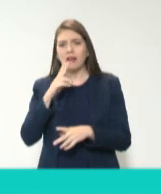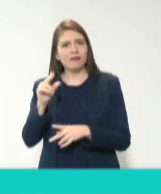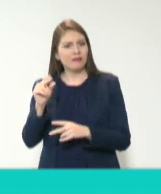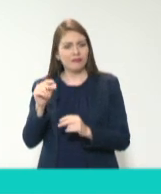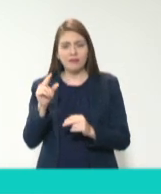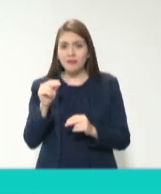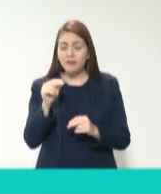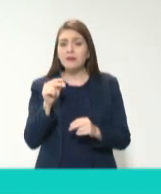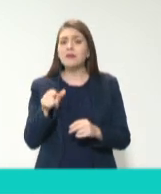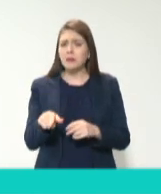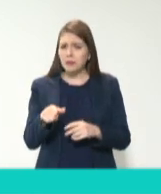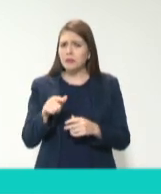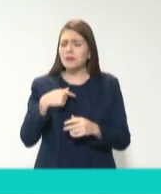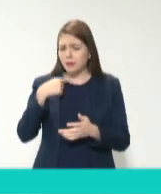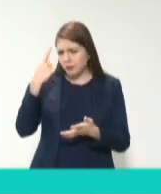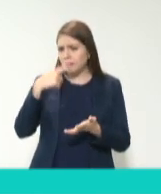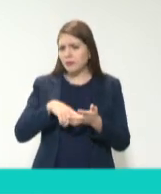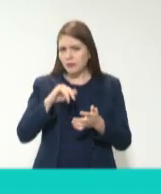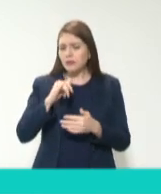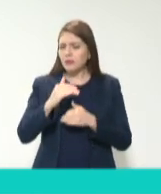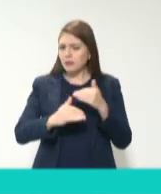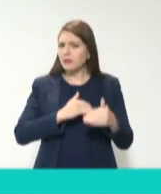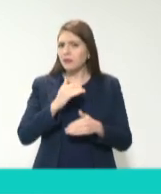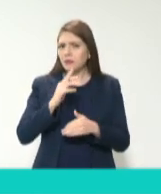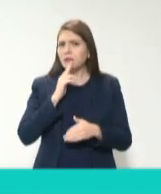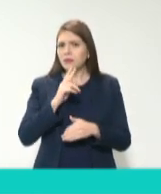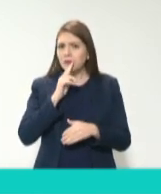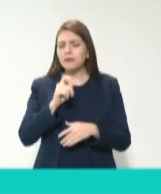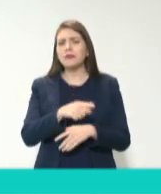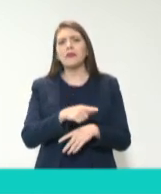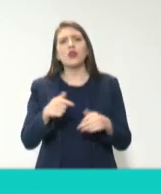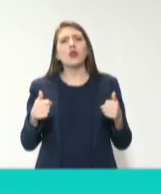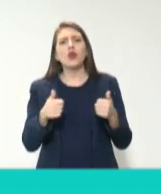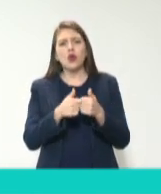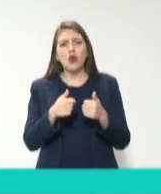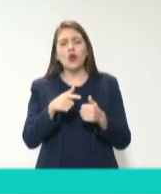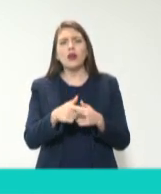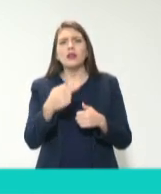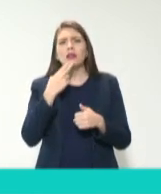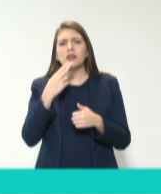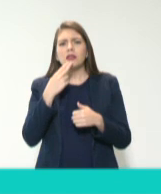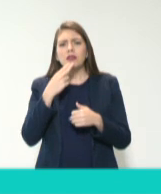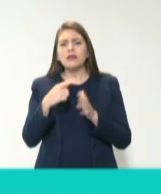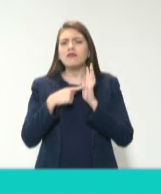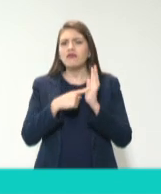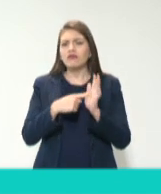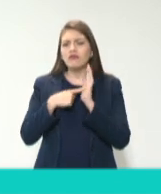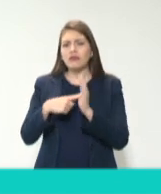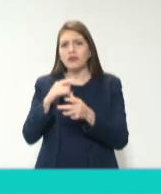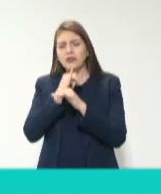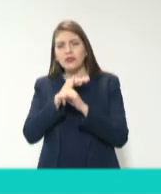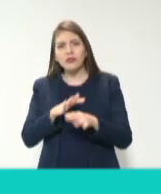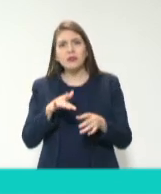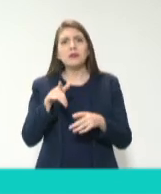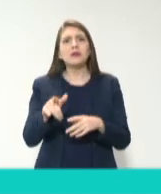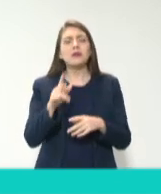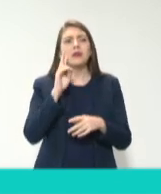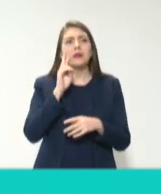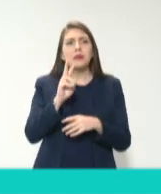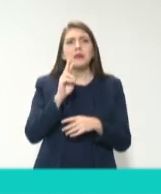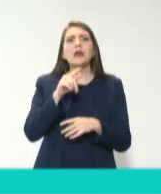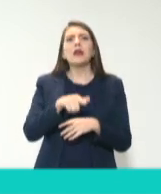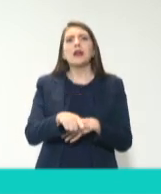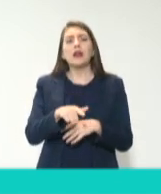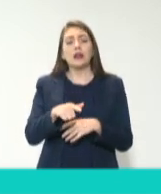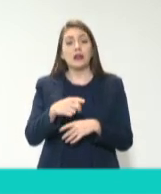hemos avanzado con transparencia y con el combate a la corrupción en posicionar en el imaginario de todos que